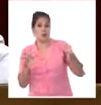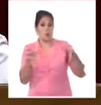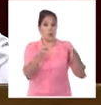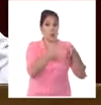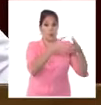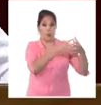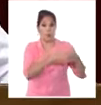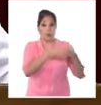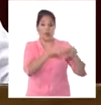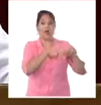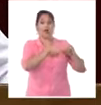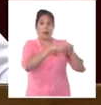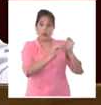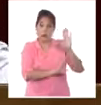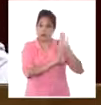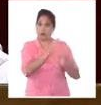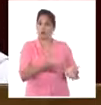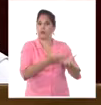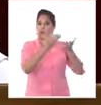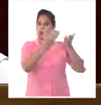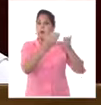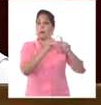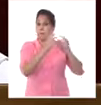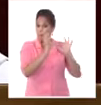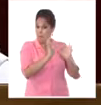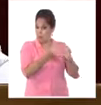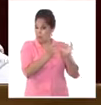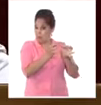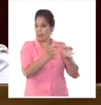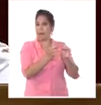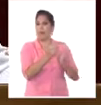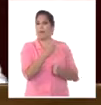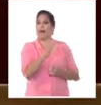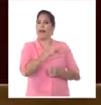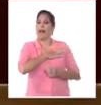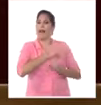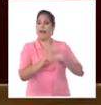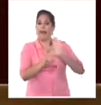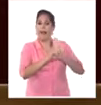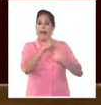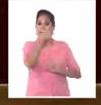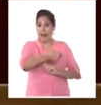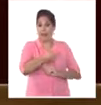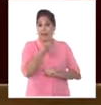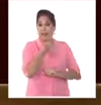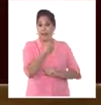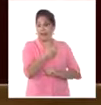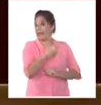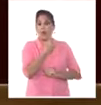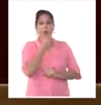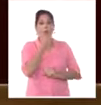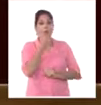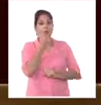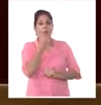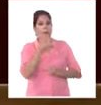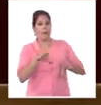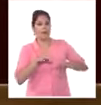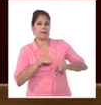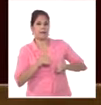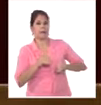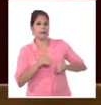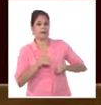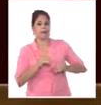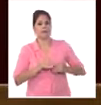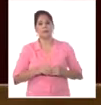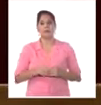exclusivamente, mientras que a la Unión misma, en virtud de la propia ley, le será imposible dejar de admitirla en su